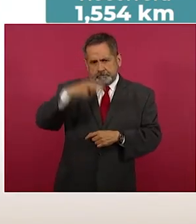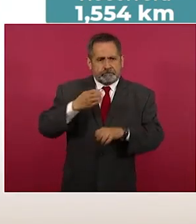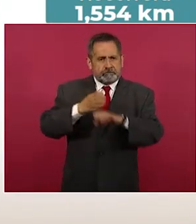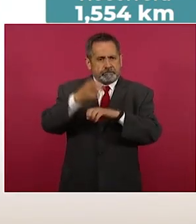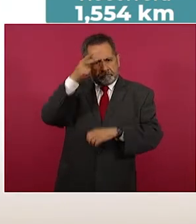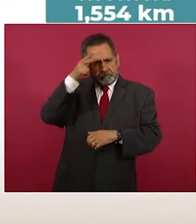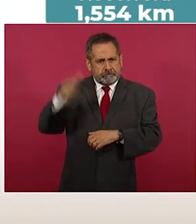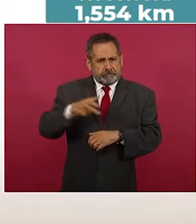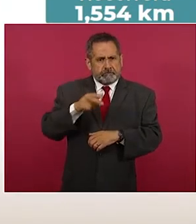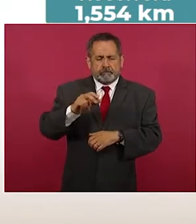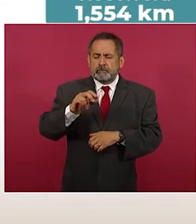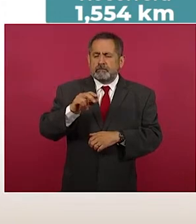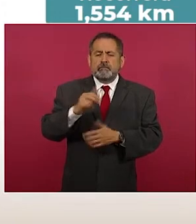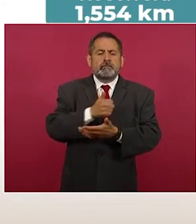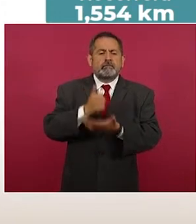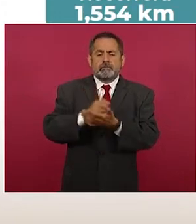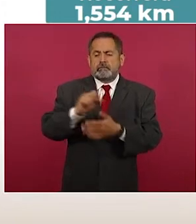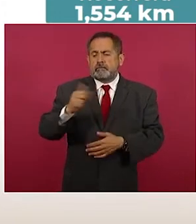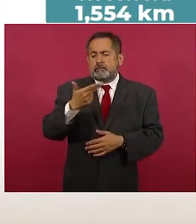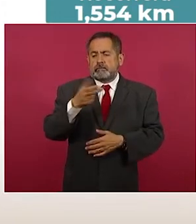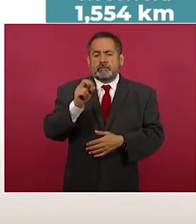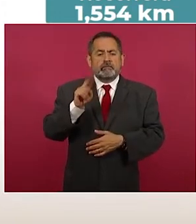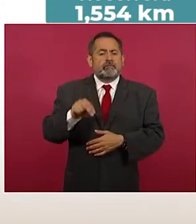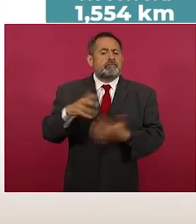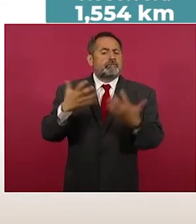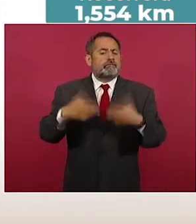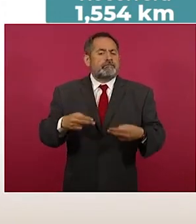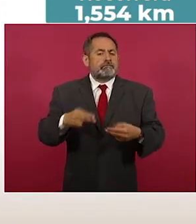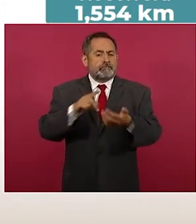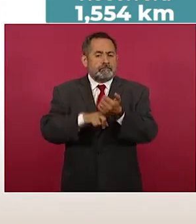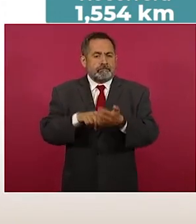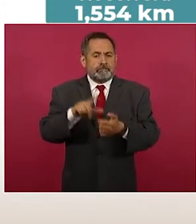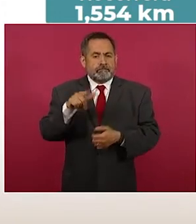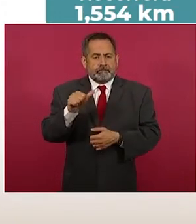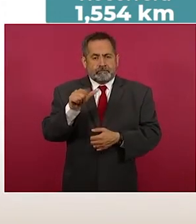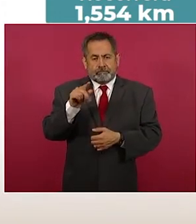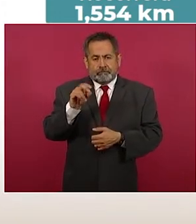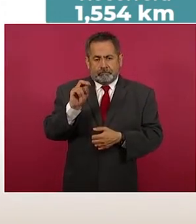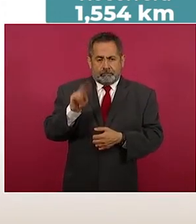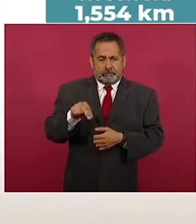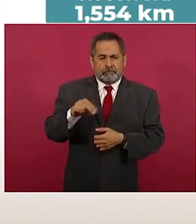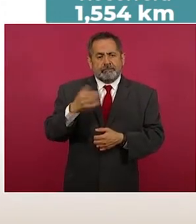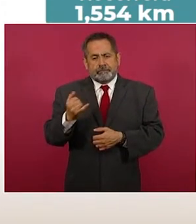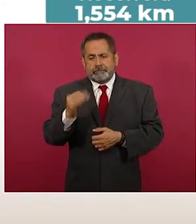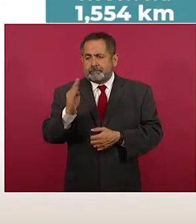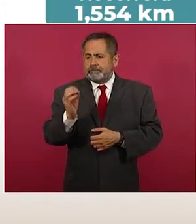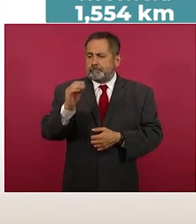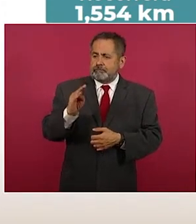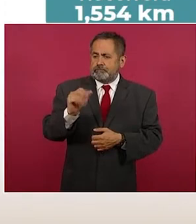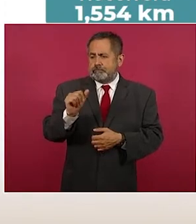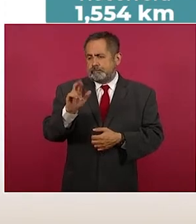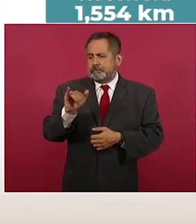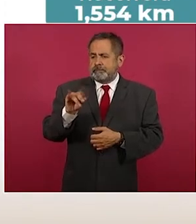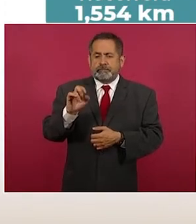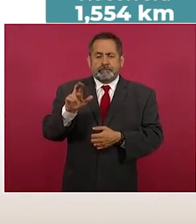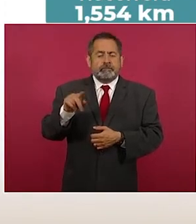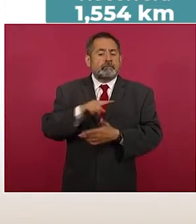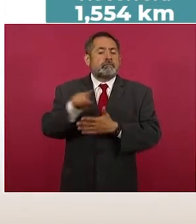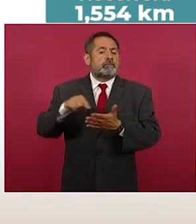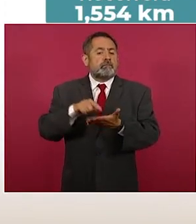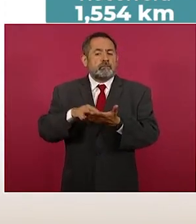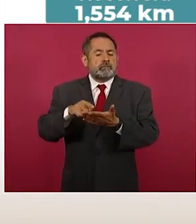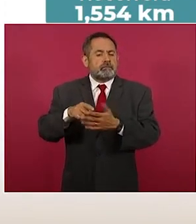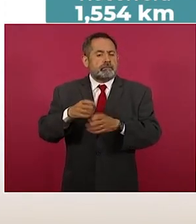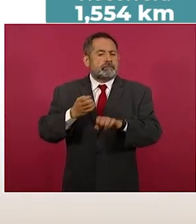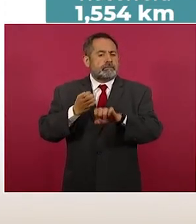específicamente en la fábrica de las empresas Alstom y Alton-Bomardier, ubicada en Ciudad Sabún,